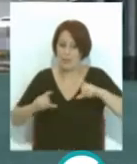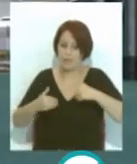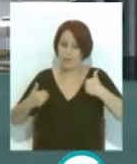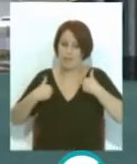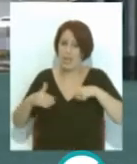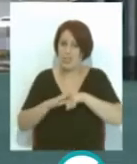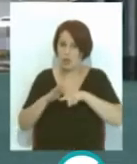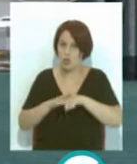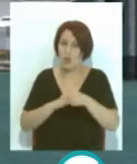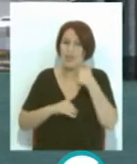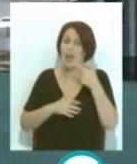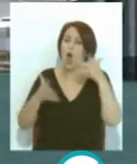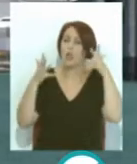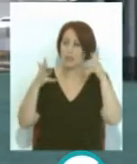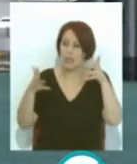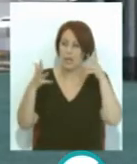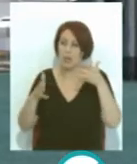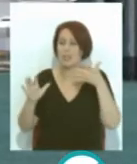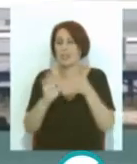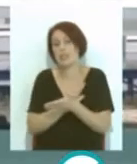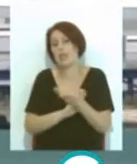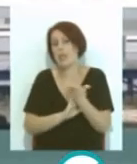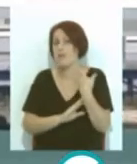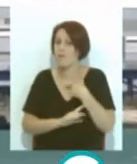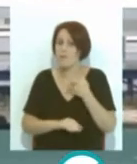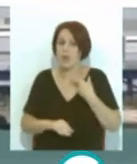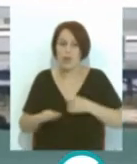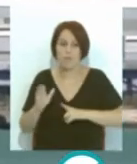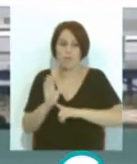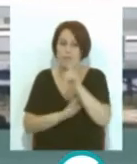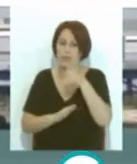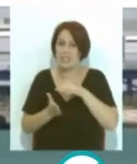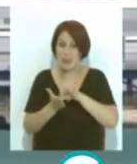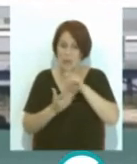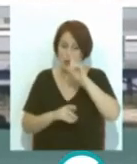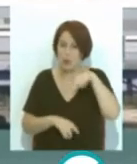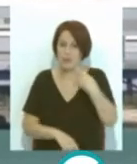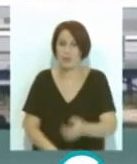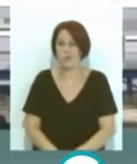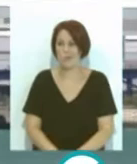su gestión y que según el consejero supondrá un revulsivo desde su entrada en servicio el año que viene.